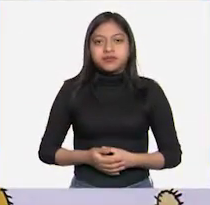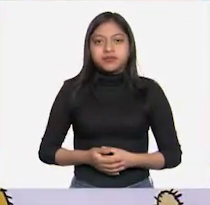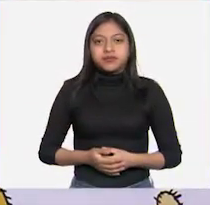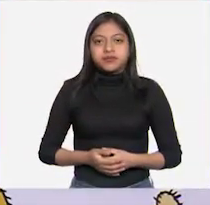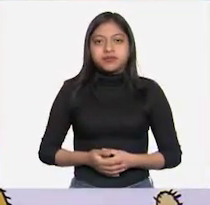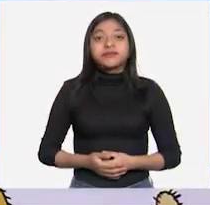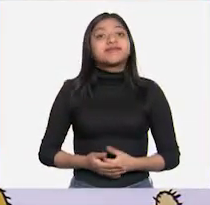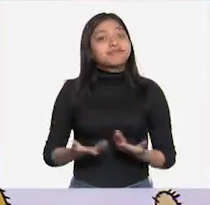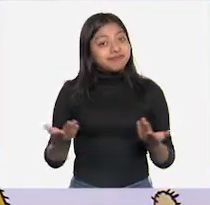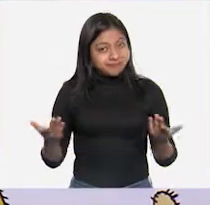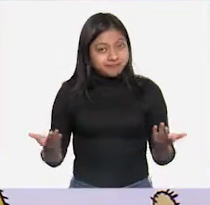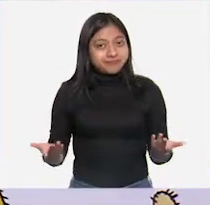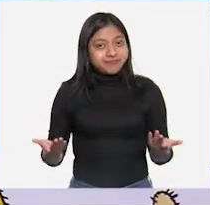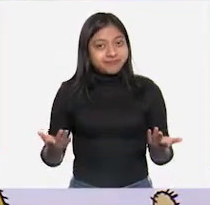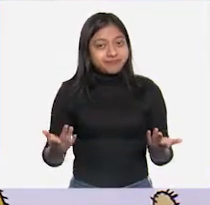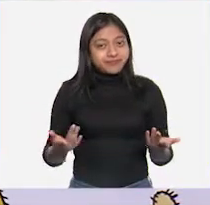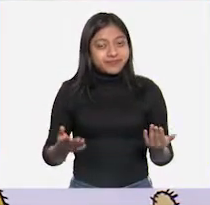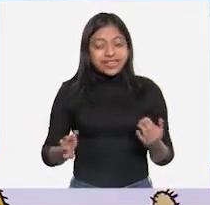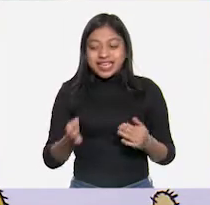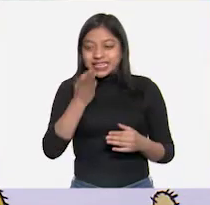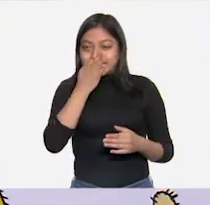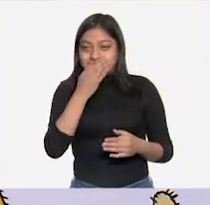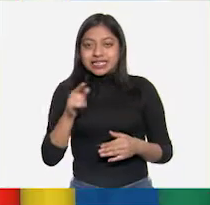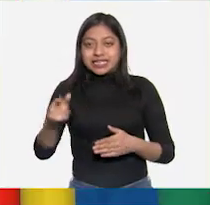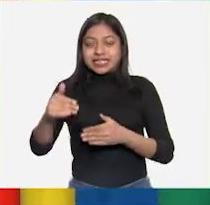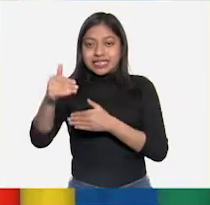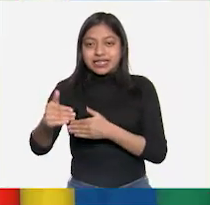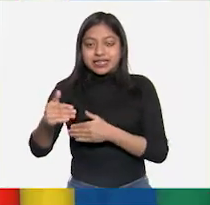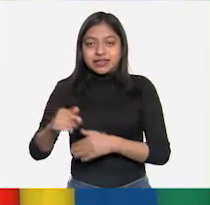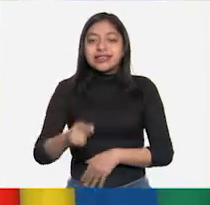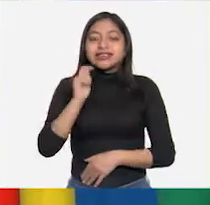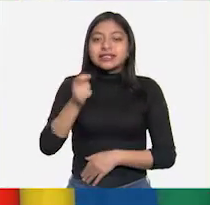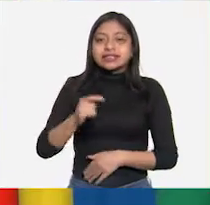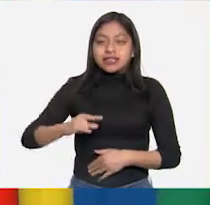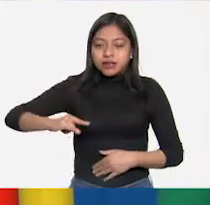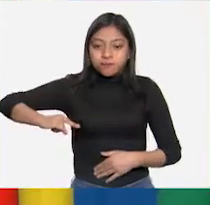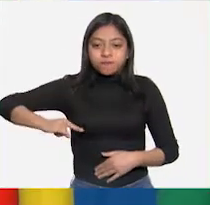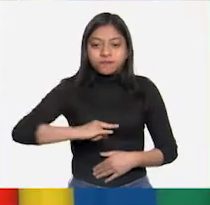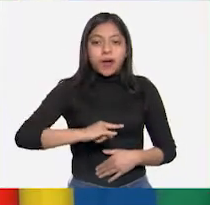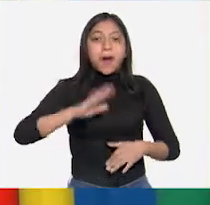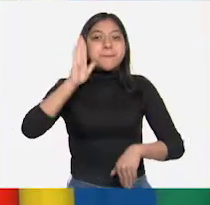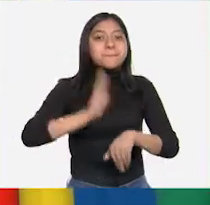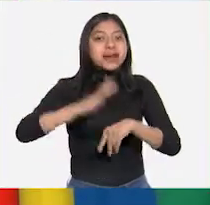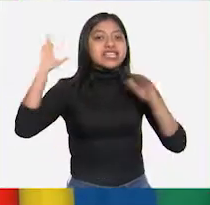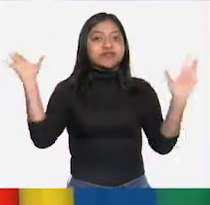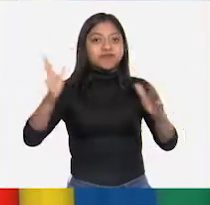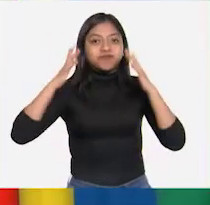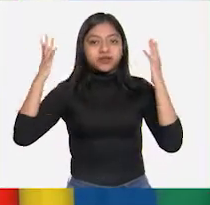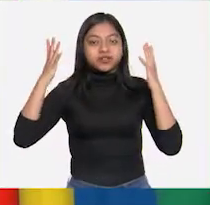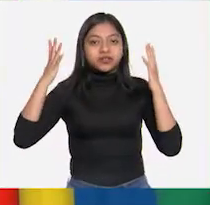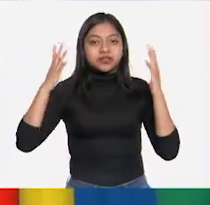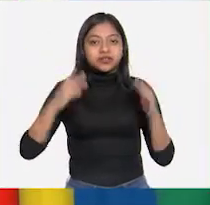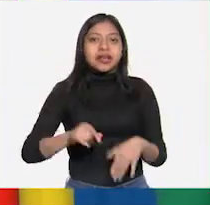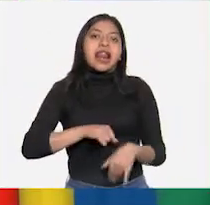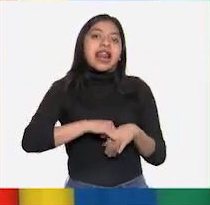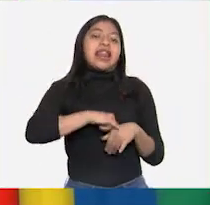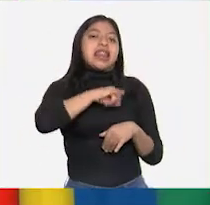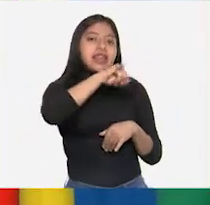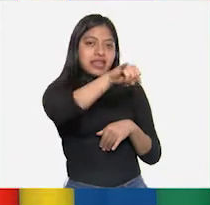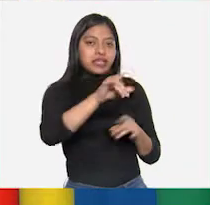Eso. Muy bien. Casi llega hasta allá. El carrito, entonces, se mueve más rápido y va a llegar más lejos.